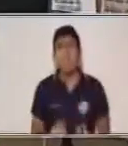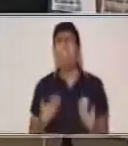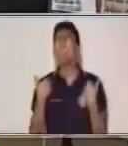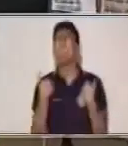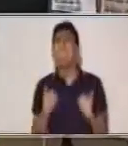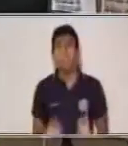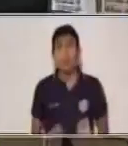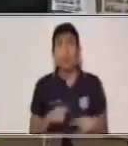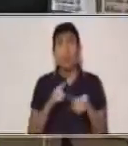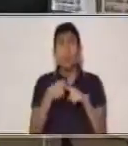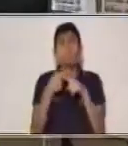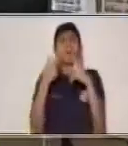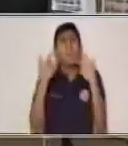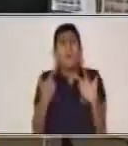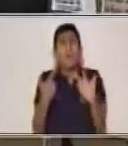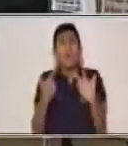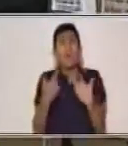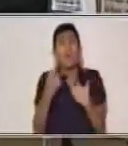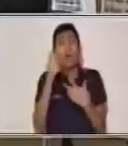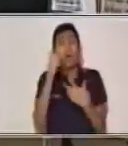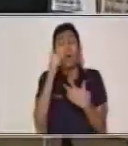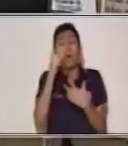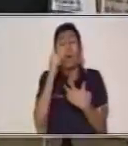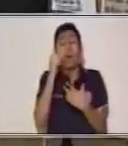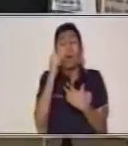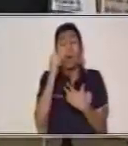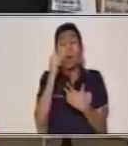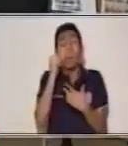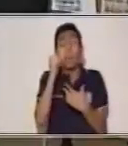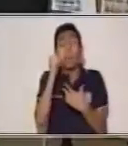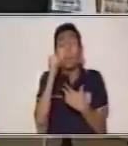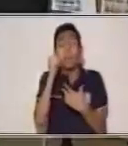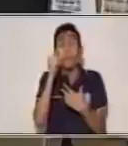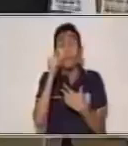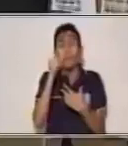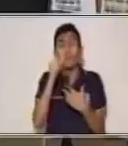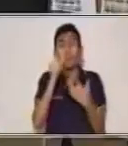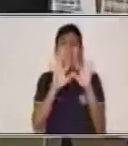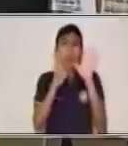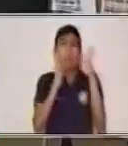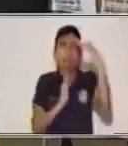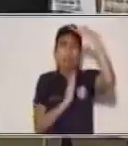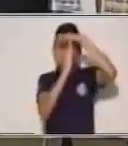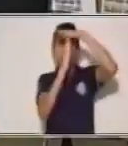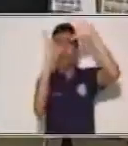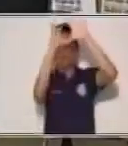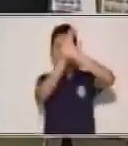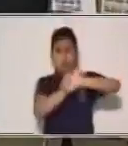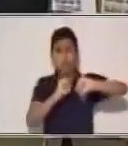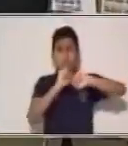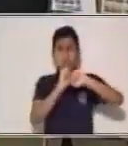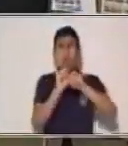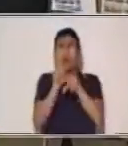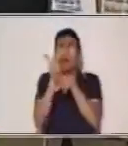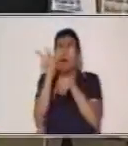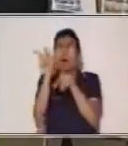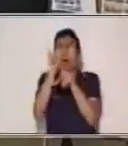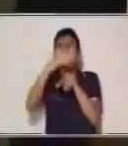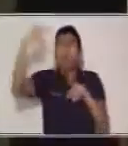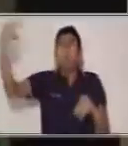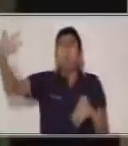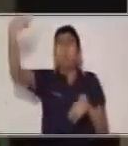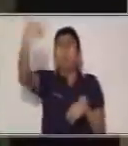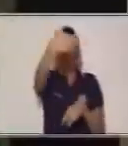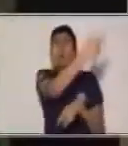que veía pasar a un caballero de poncho y sombrero a la medianoche, quien sigilosamente